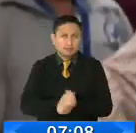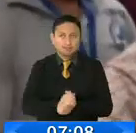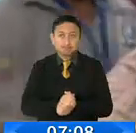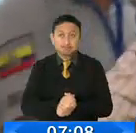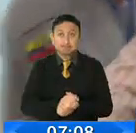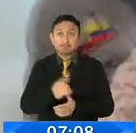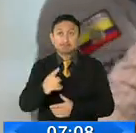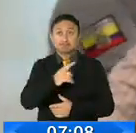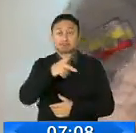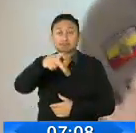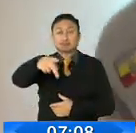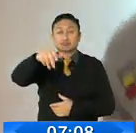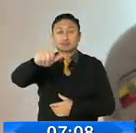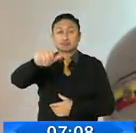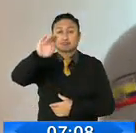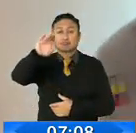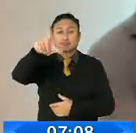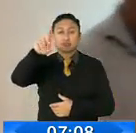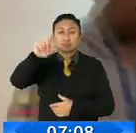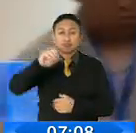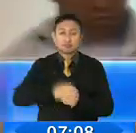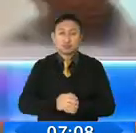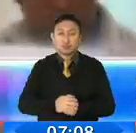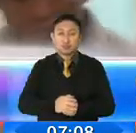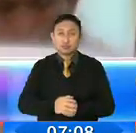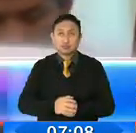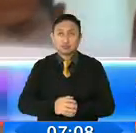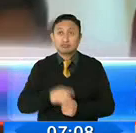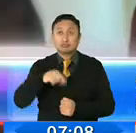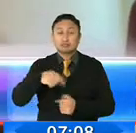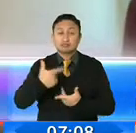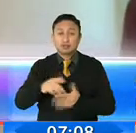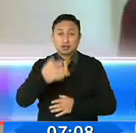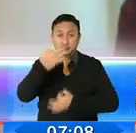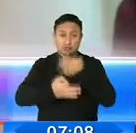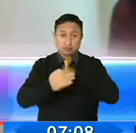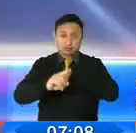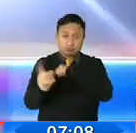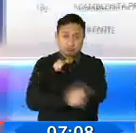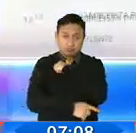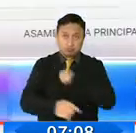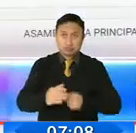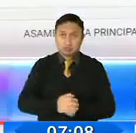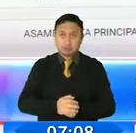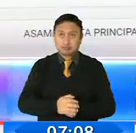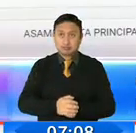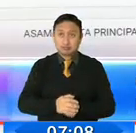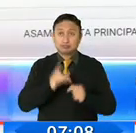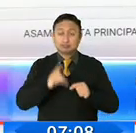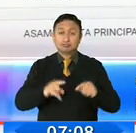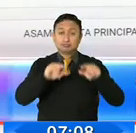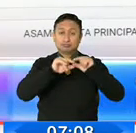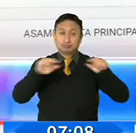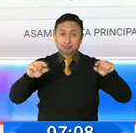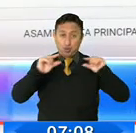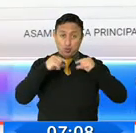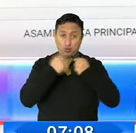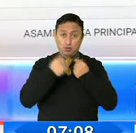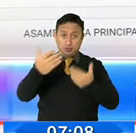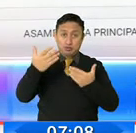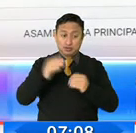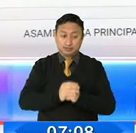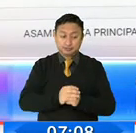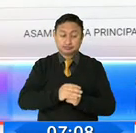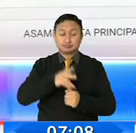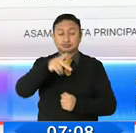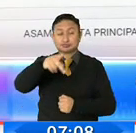Romero, exsecretario de inteligencia, condenado por el caso Valda. Según consta en la página web del movimiento político, Romero es la